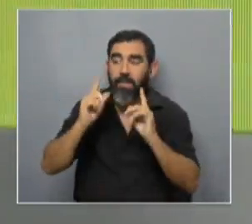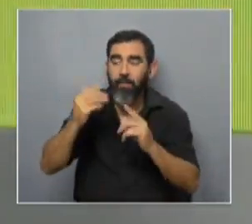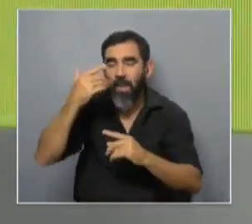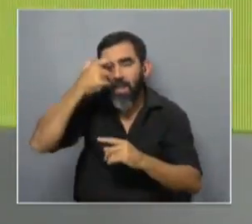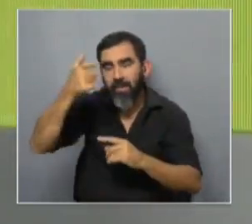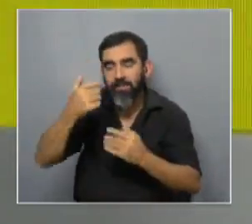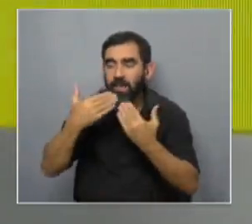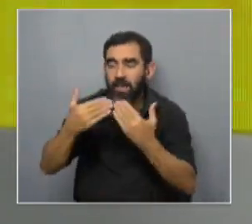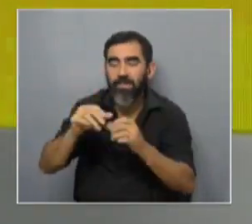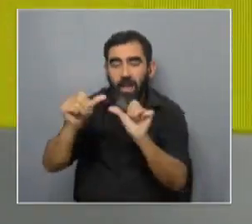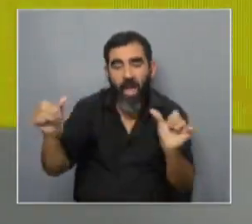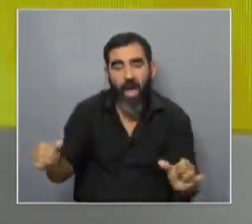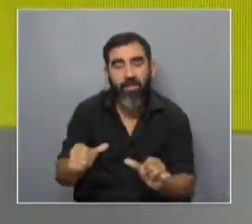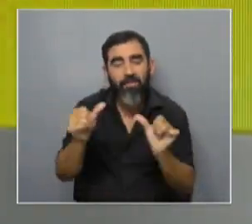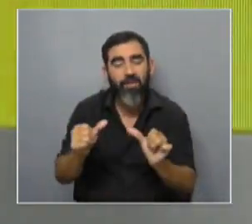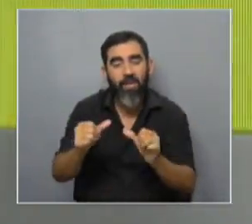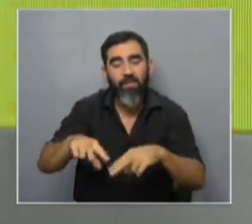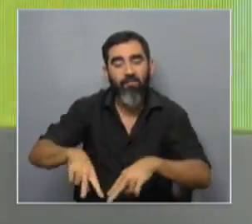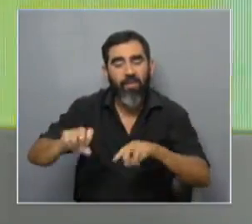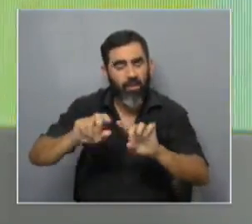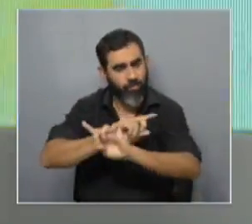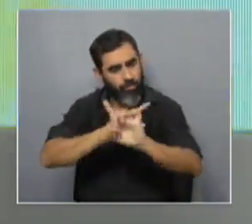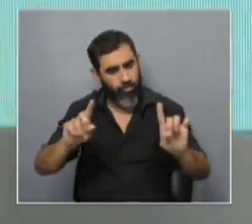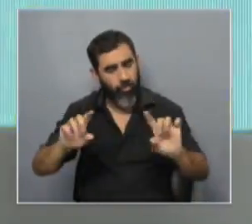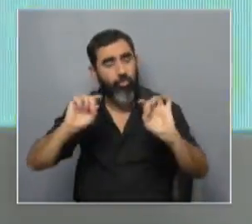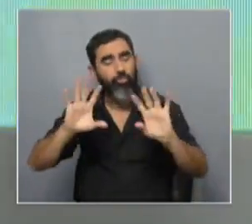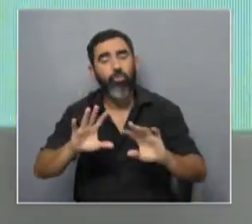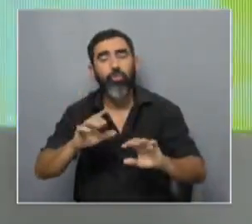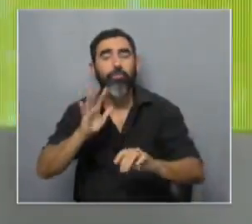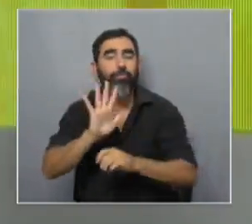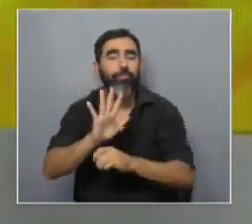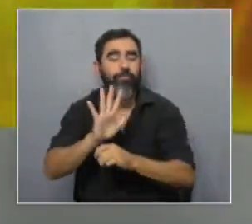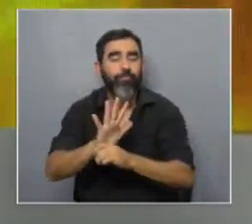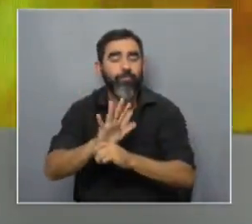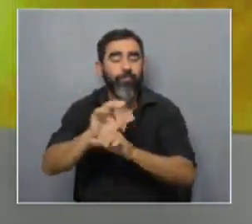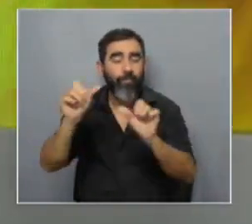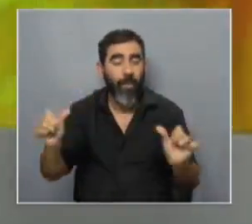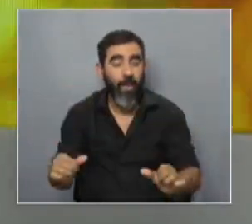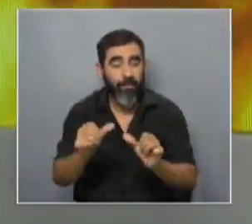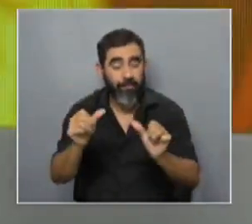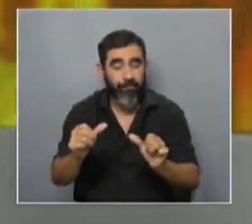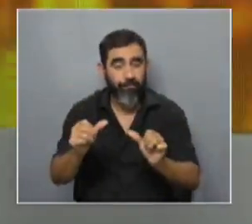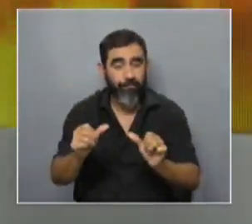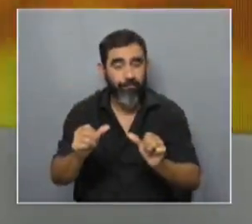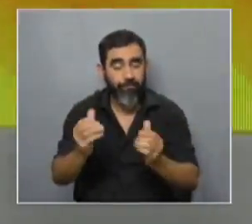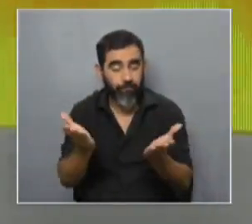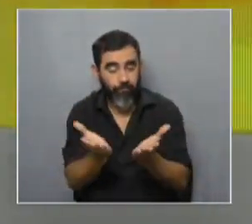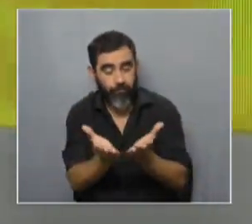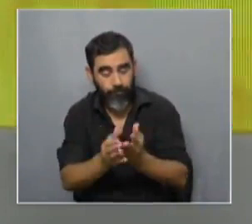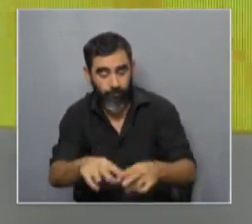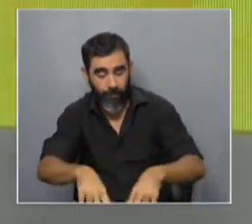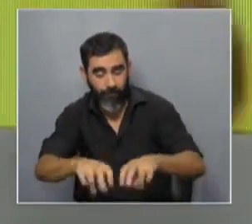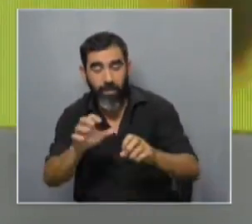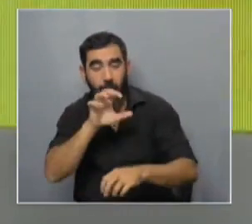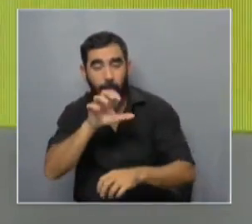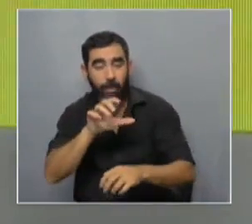sin que sea una actividad de investigación o sea es más que nada una actividad que estudia al perro como